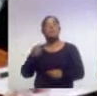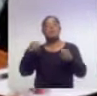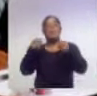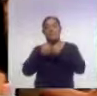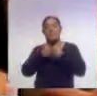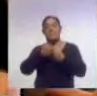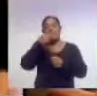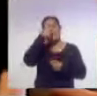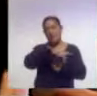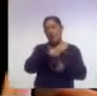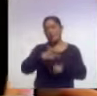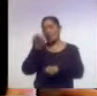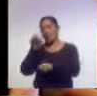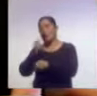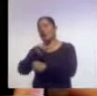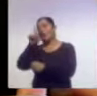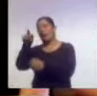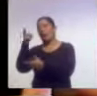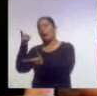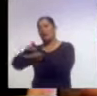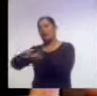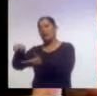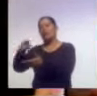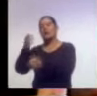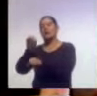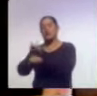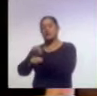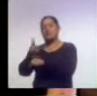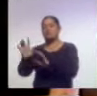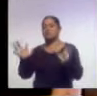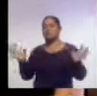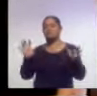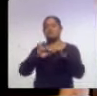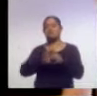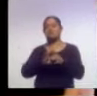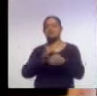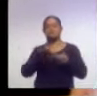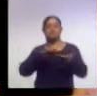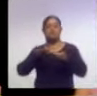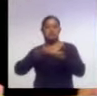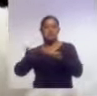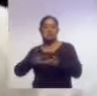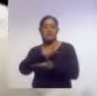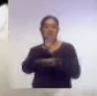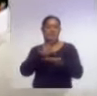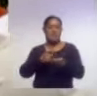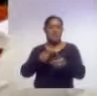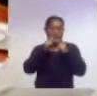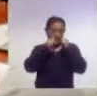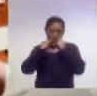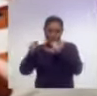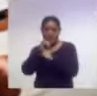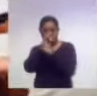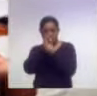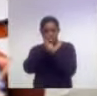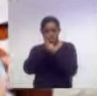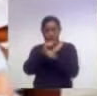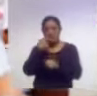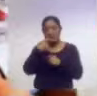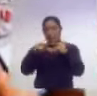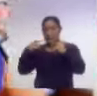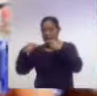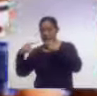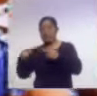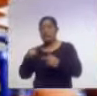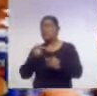de México en Estados Unidos de América establecieron un acuerdo de colaboración para fortalecer el Plan de Acción en la Atención e Investigación de Delitos de Alto